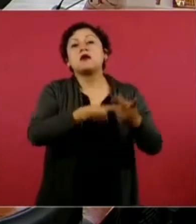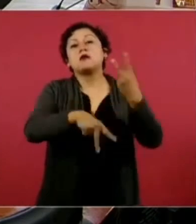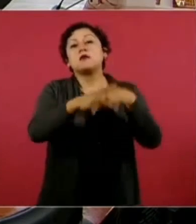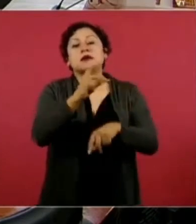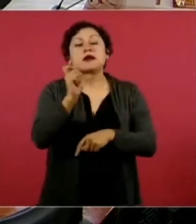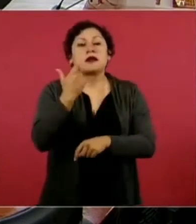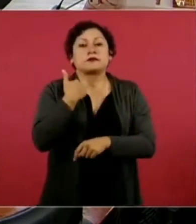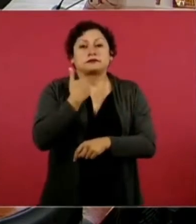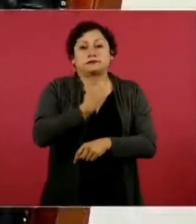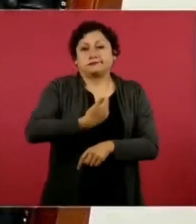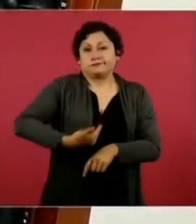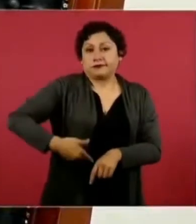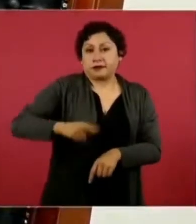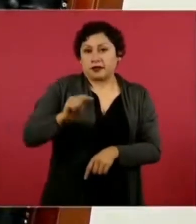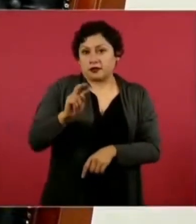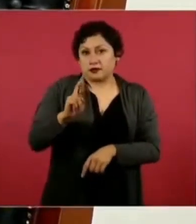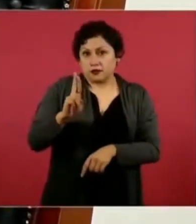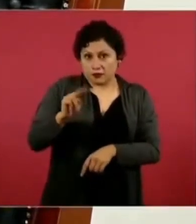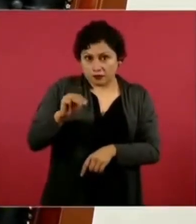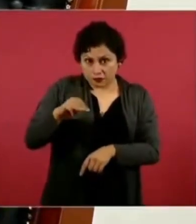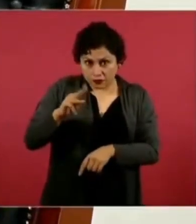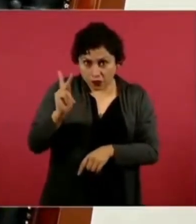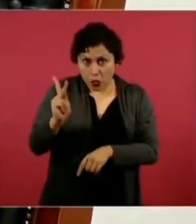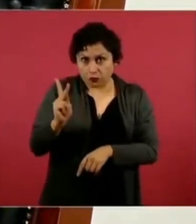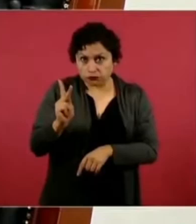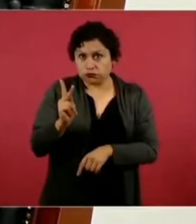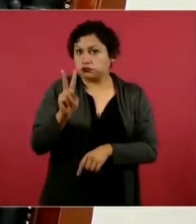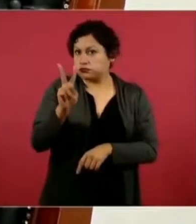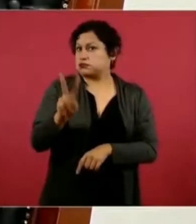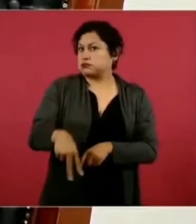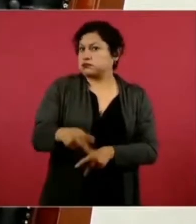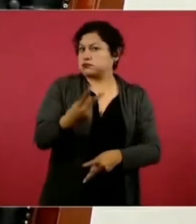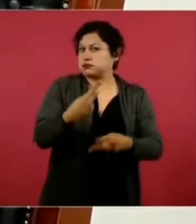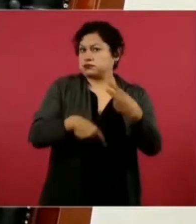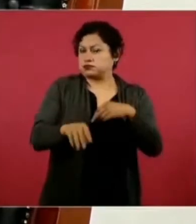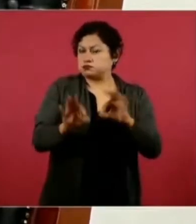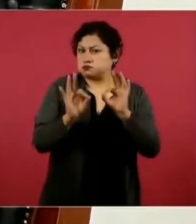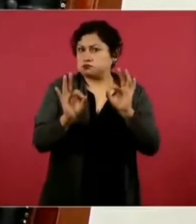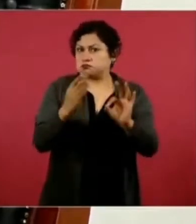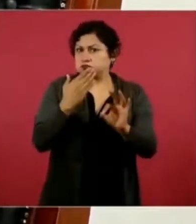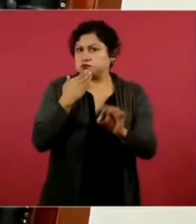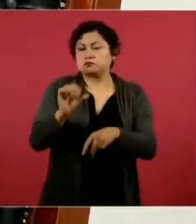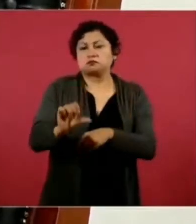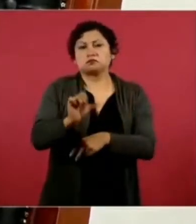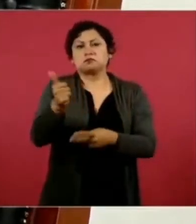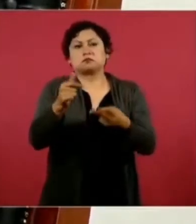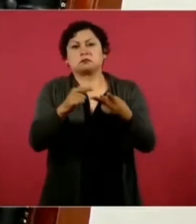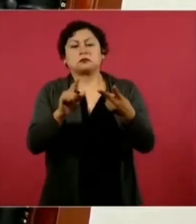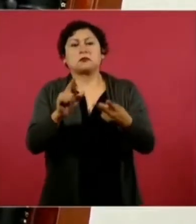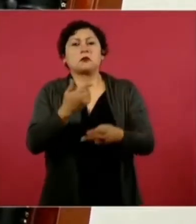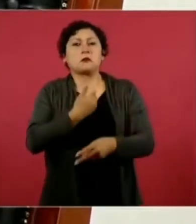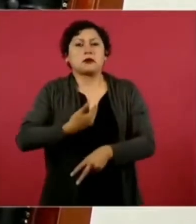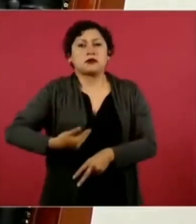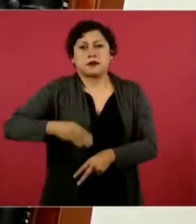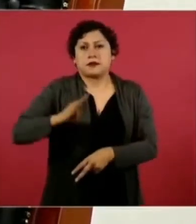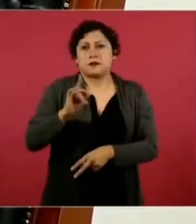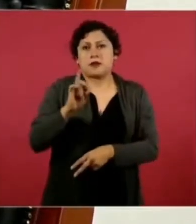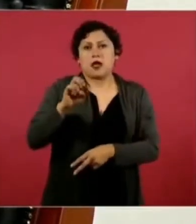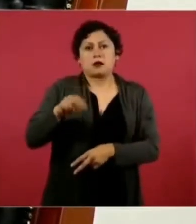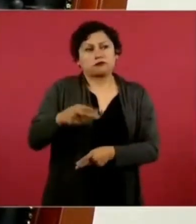requete bien el presidente Biden y